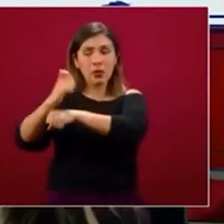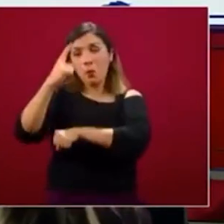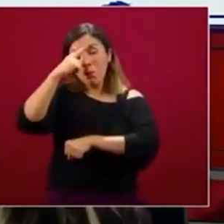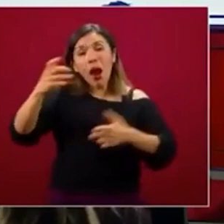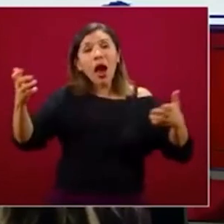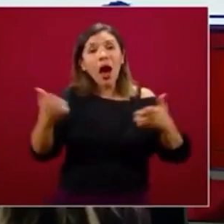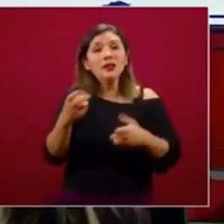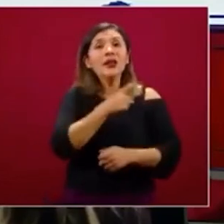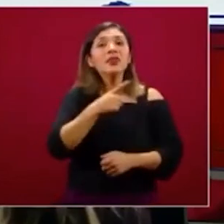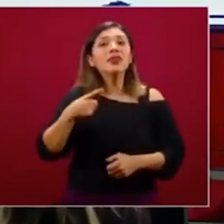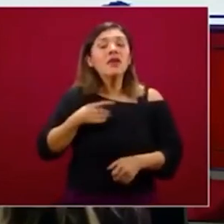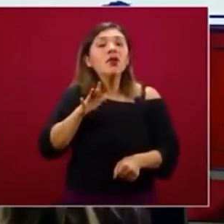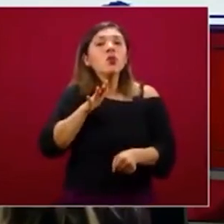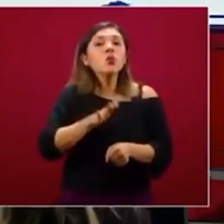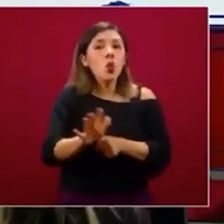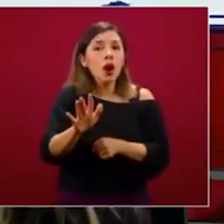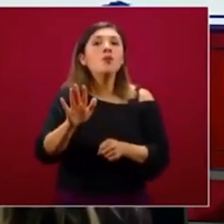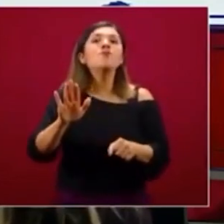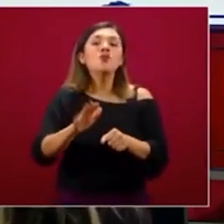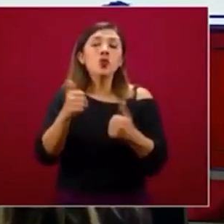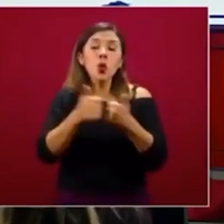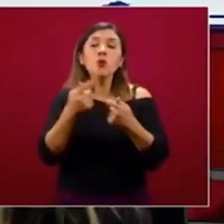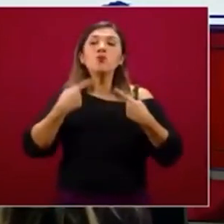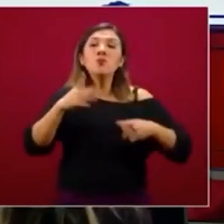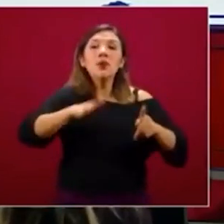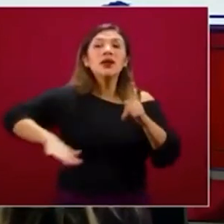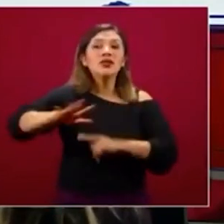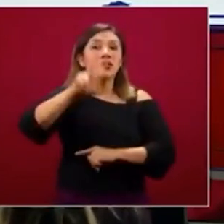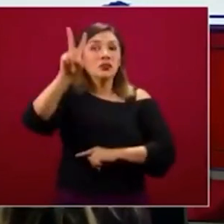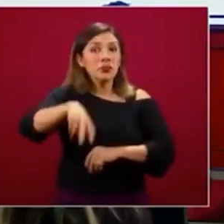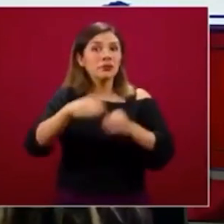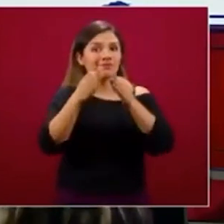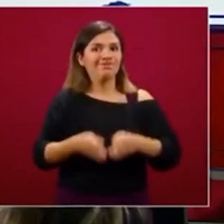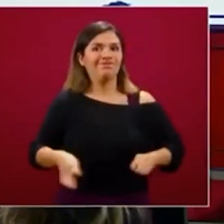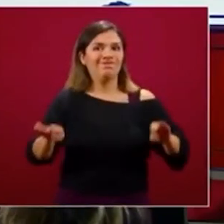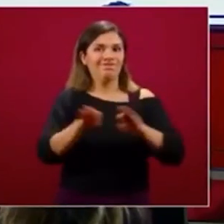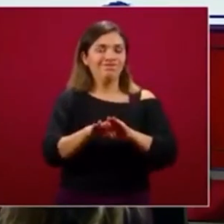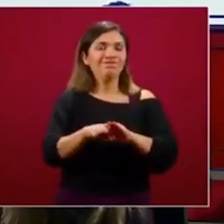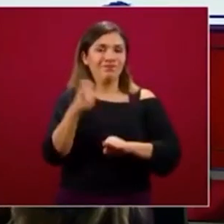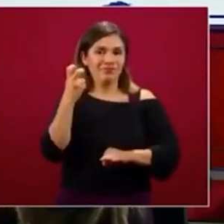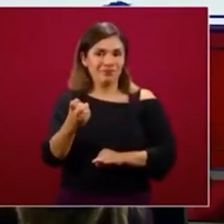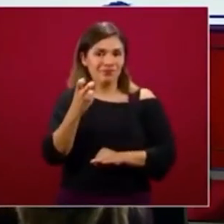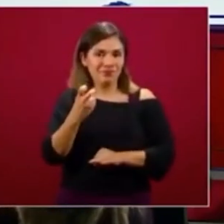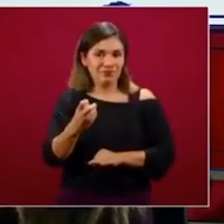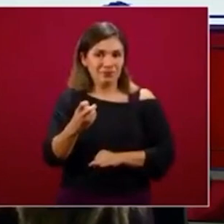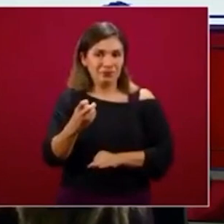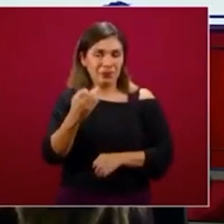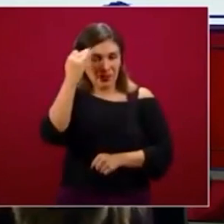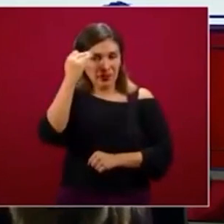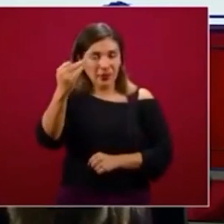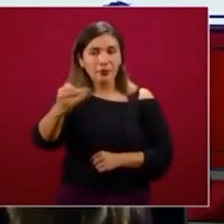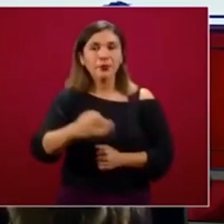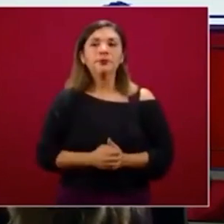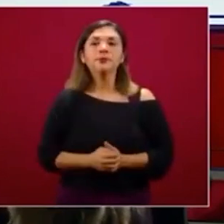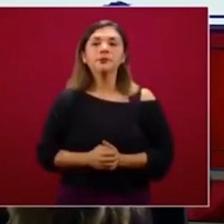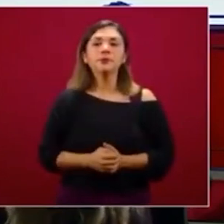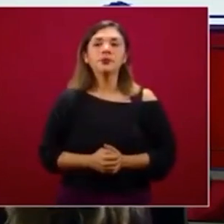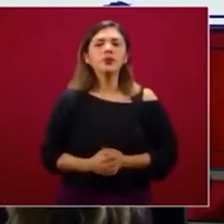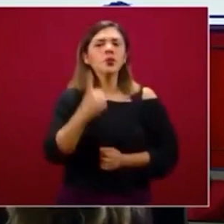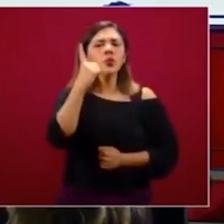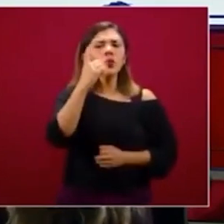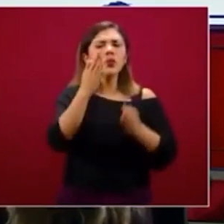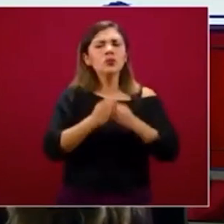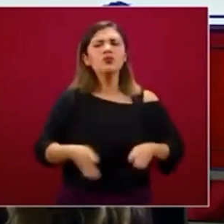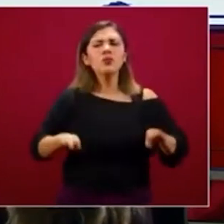acciones que se deben hacer por la población, que son realmente importantes y relevantes en esta época. Una parte importante